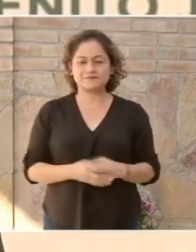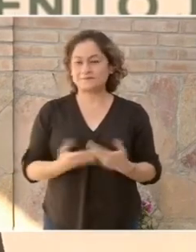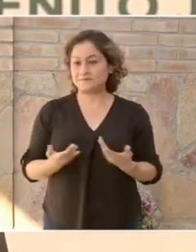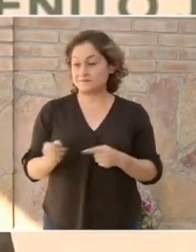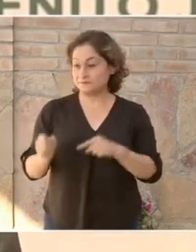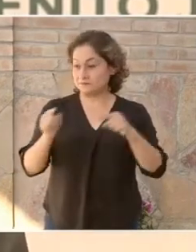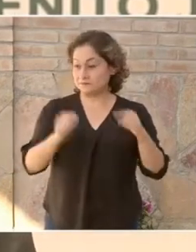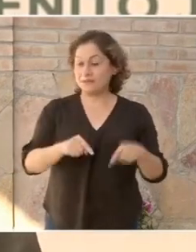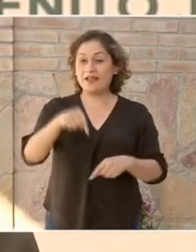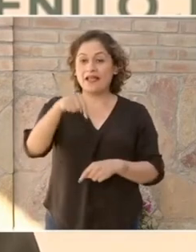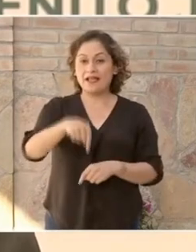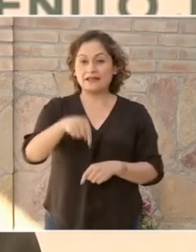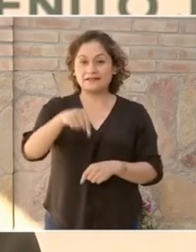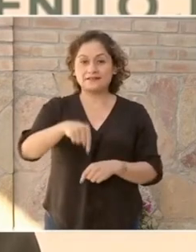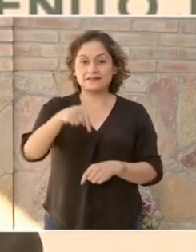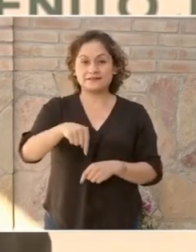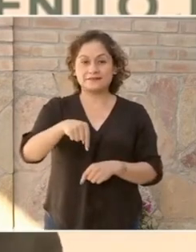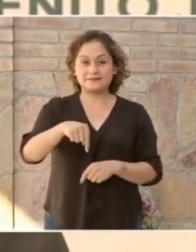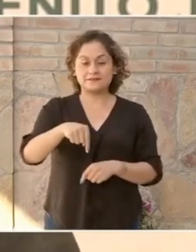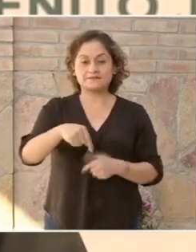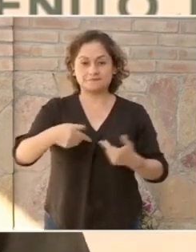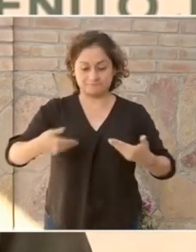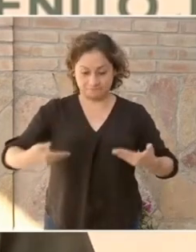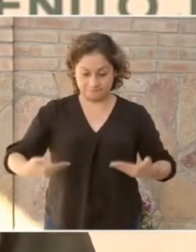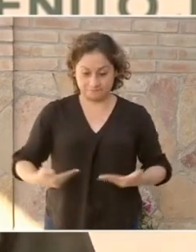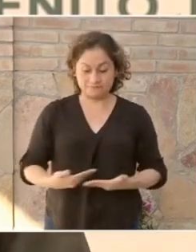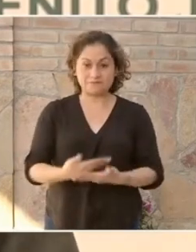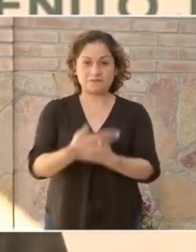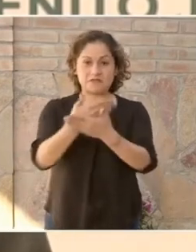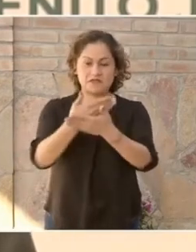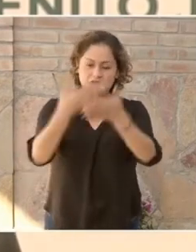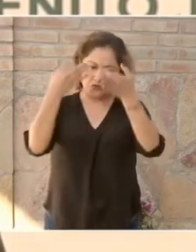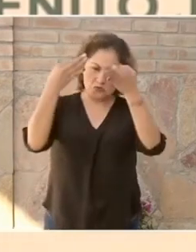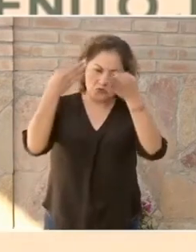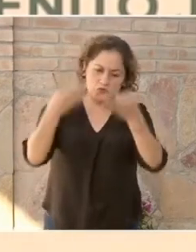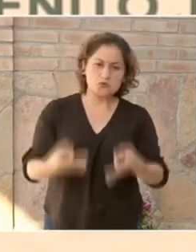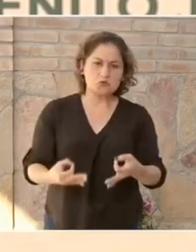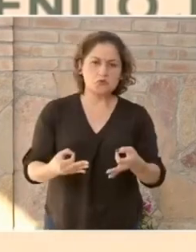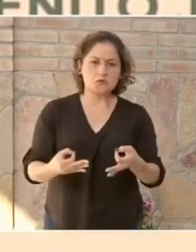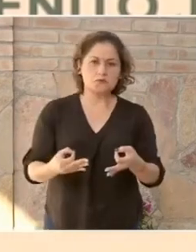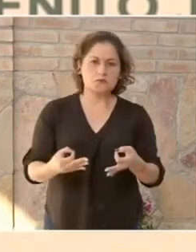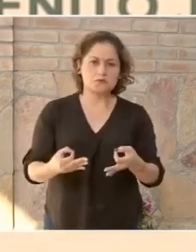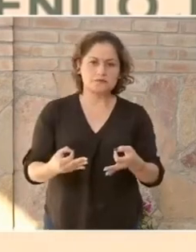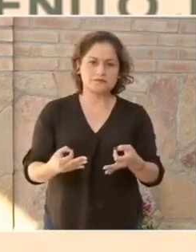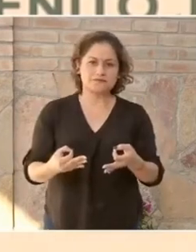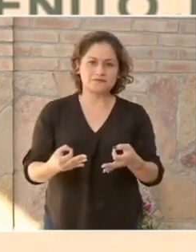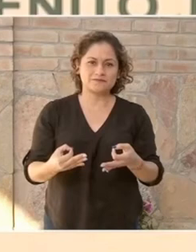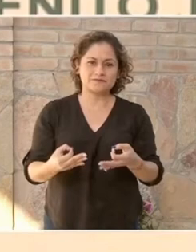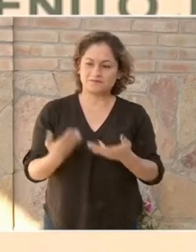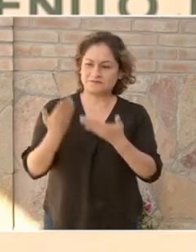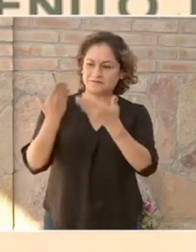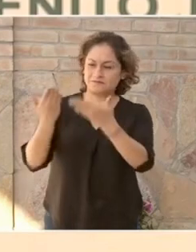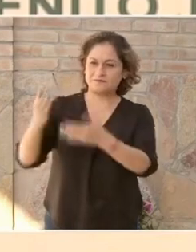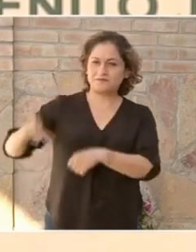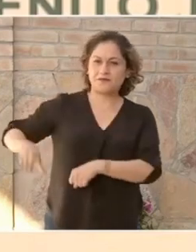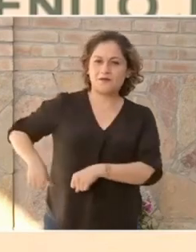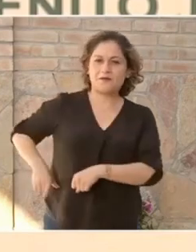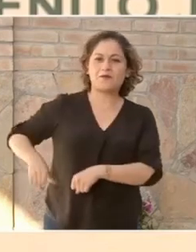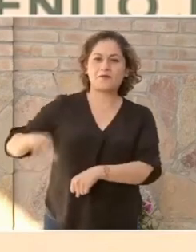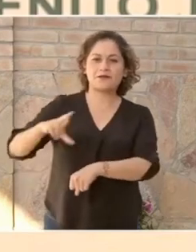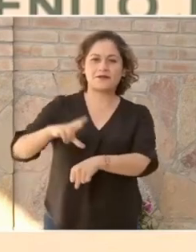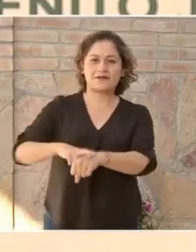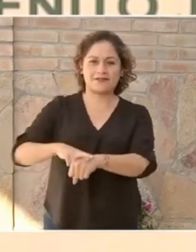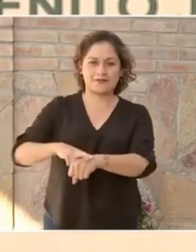donde nació, de donde es originario, el gobernador de